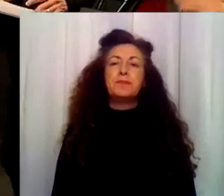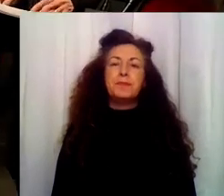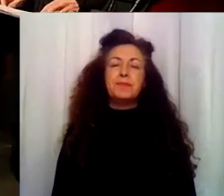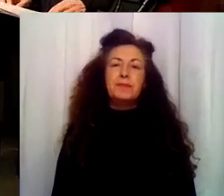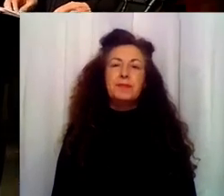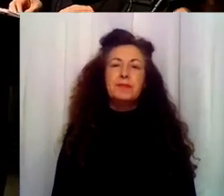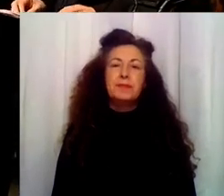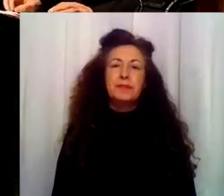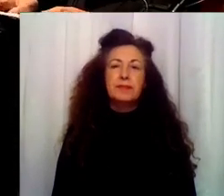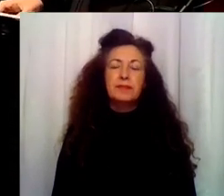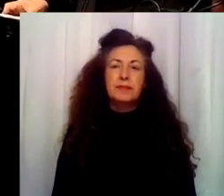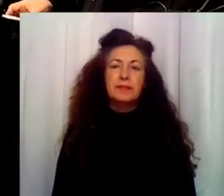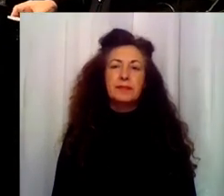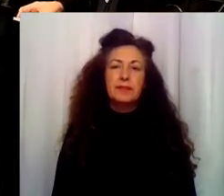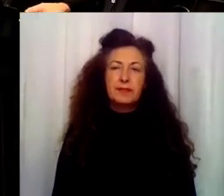no,